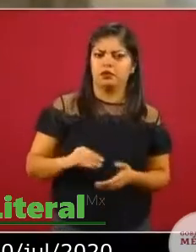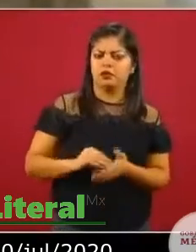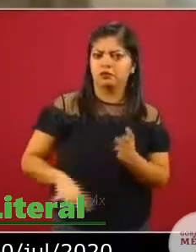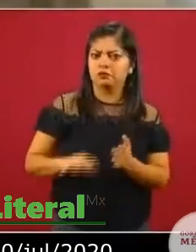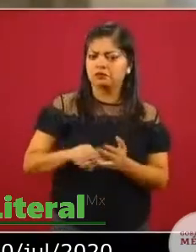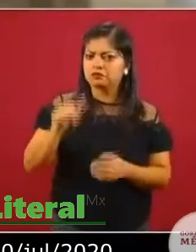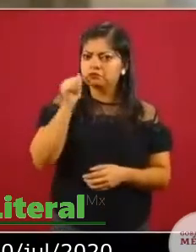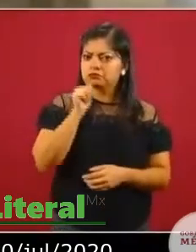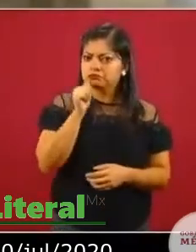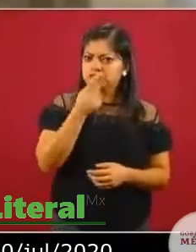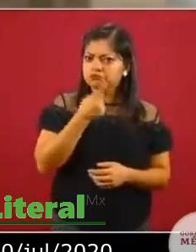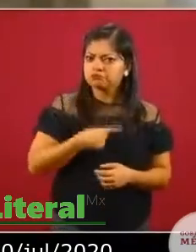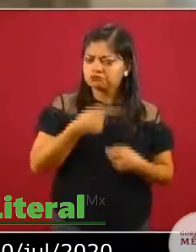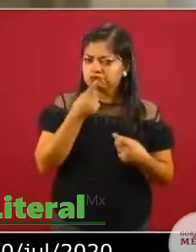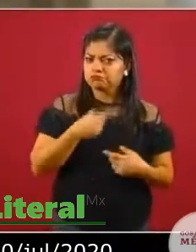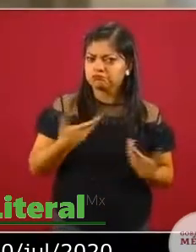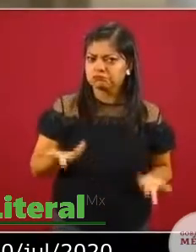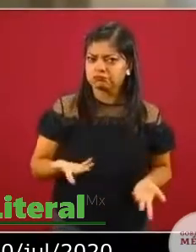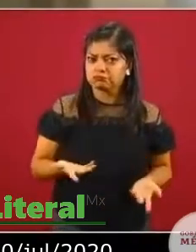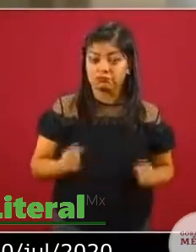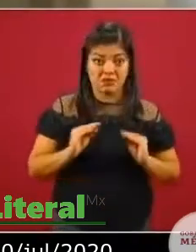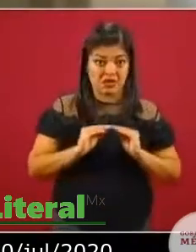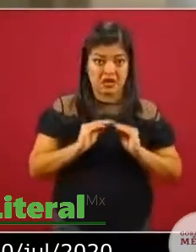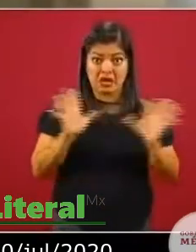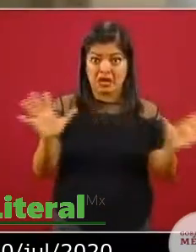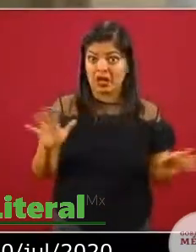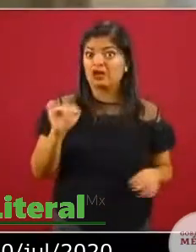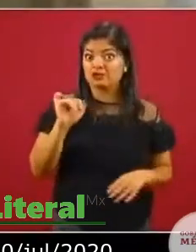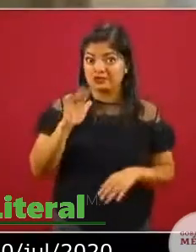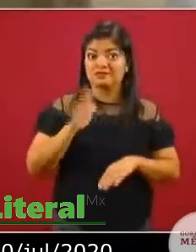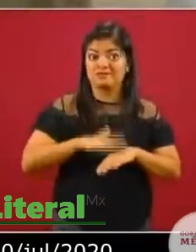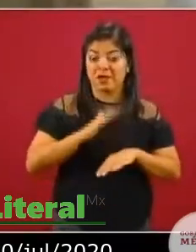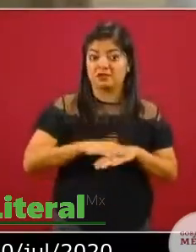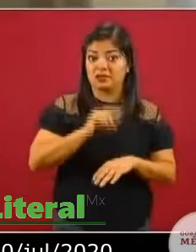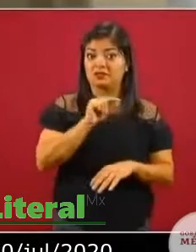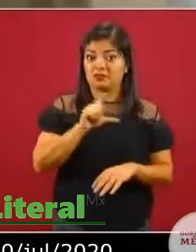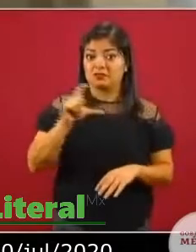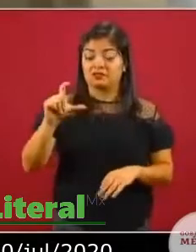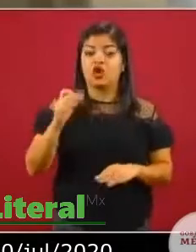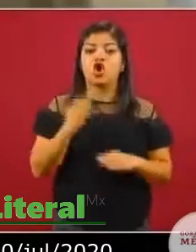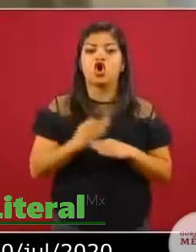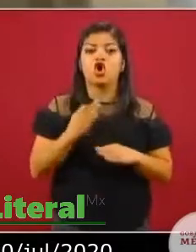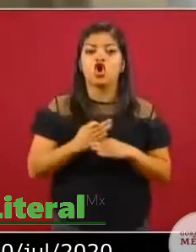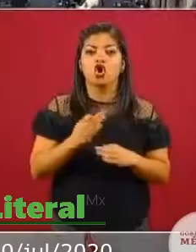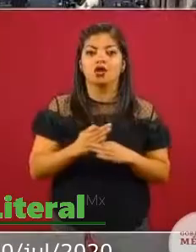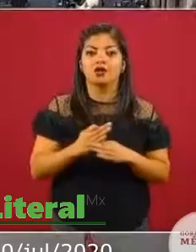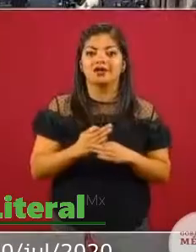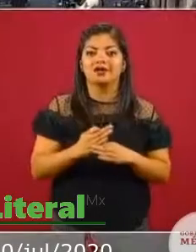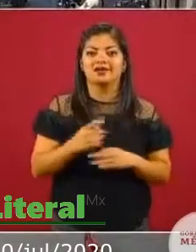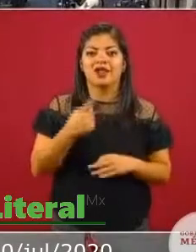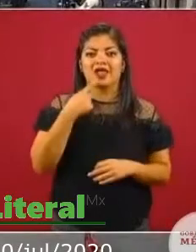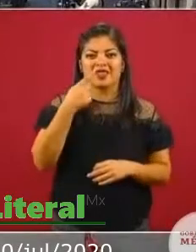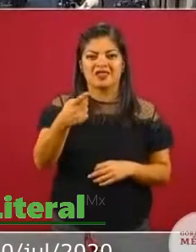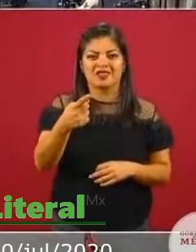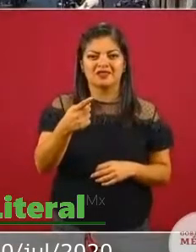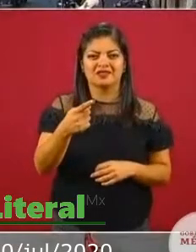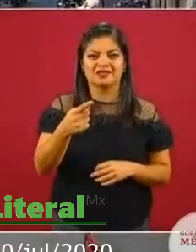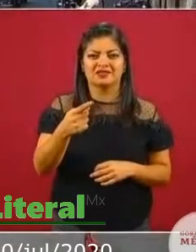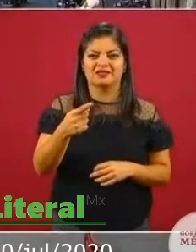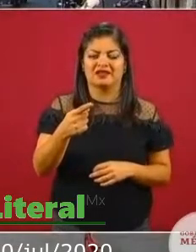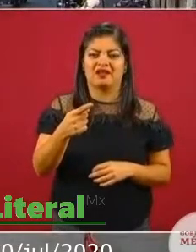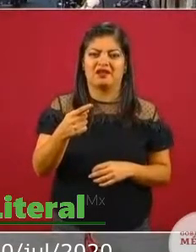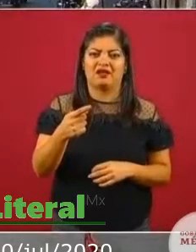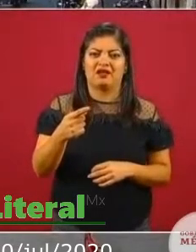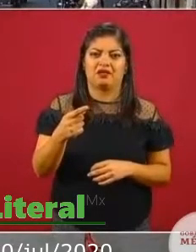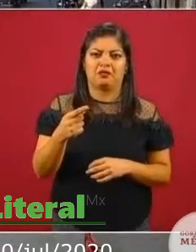Es claro que ha incrementado, ahorita se decía que había estado bajando con los datos que nos proporcionó